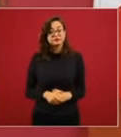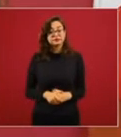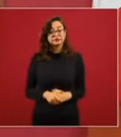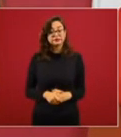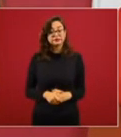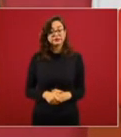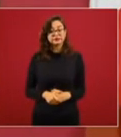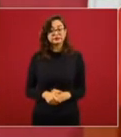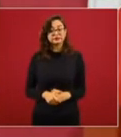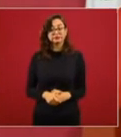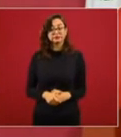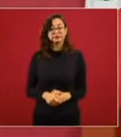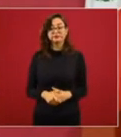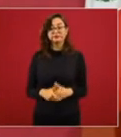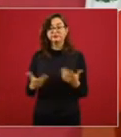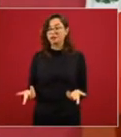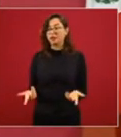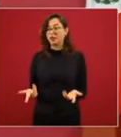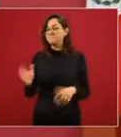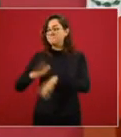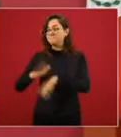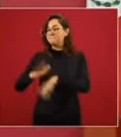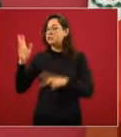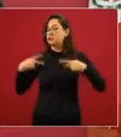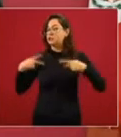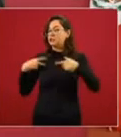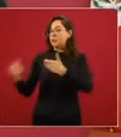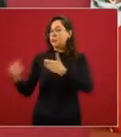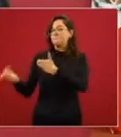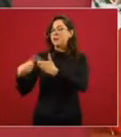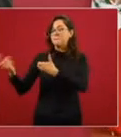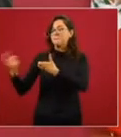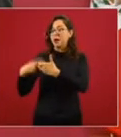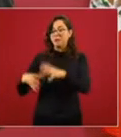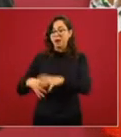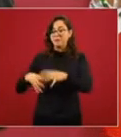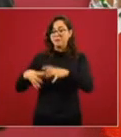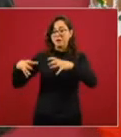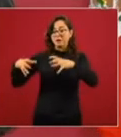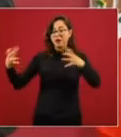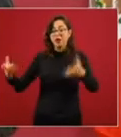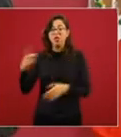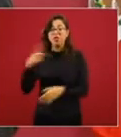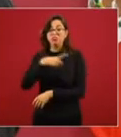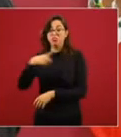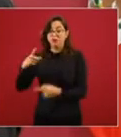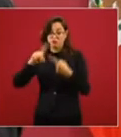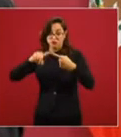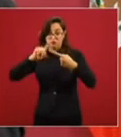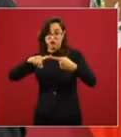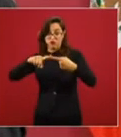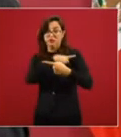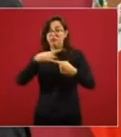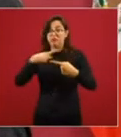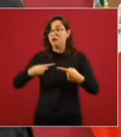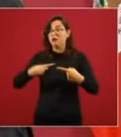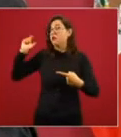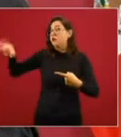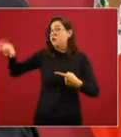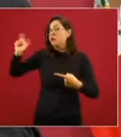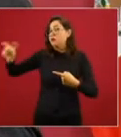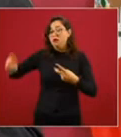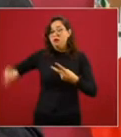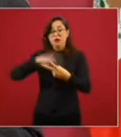y va creciendo tanto el pago de servicios de deuda como